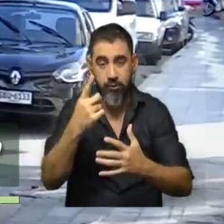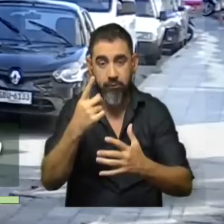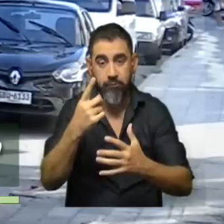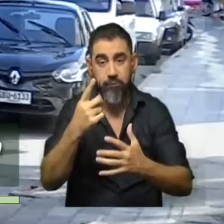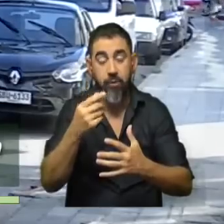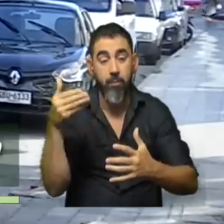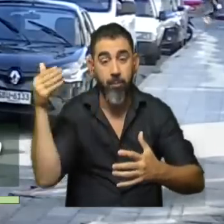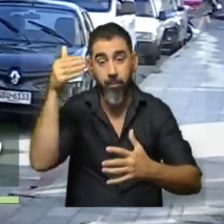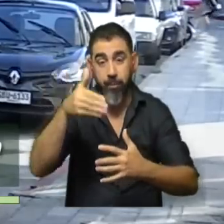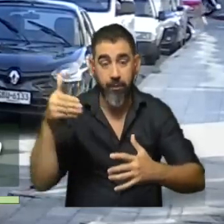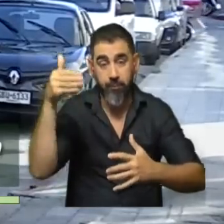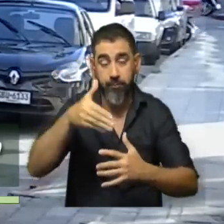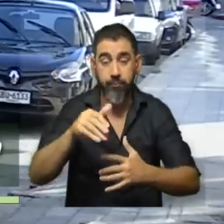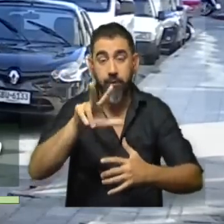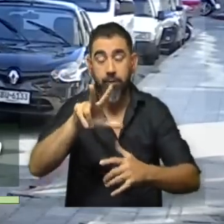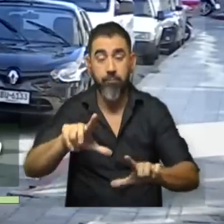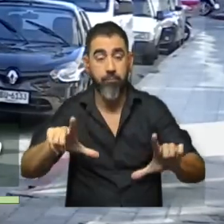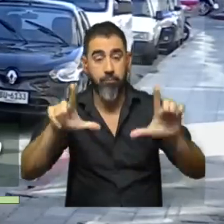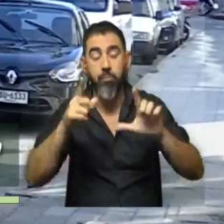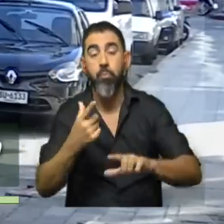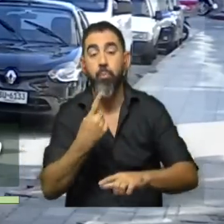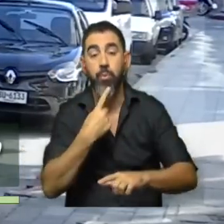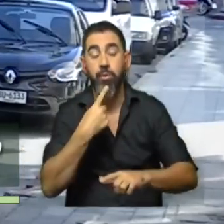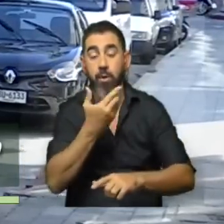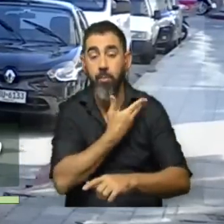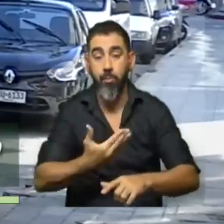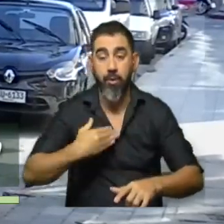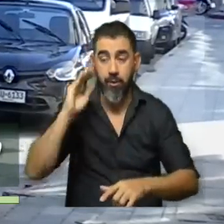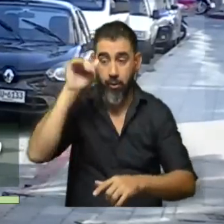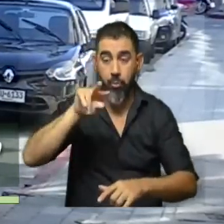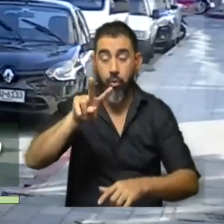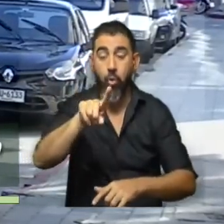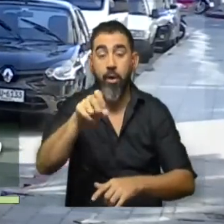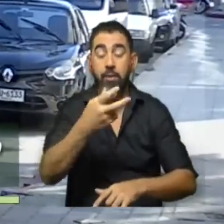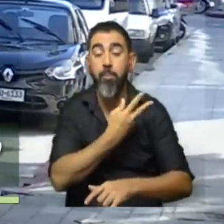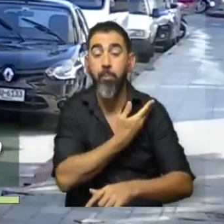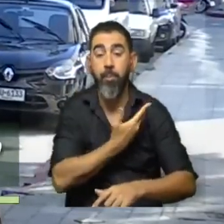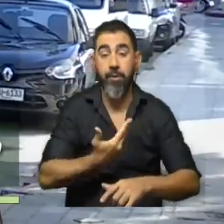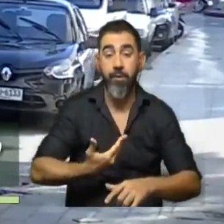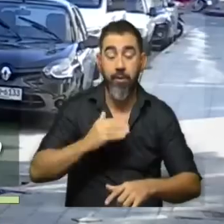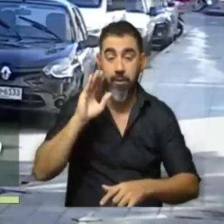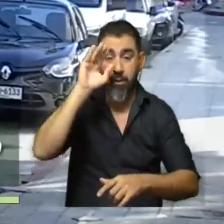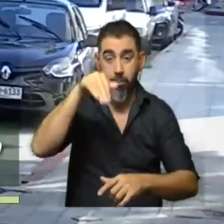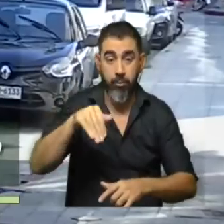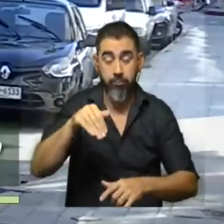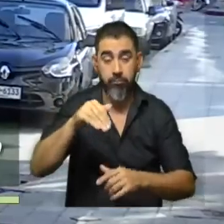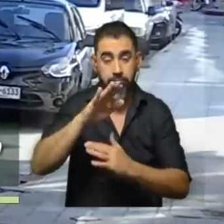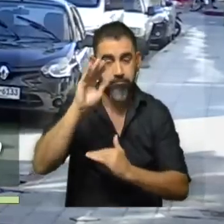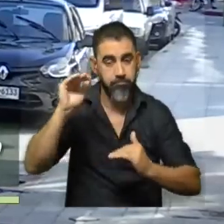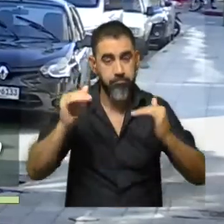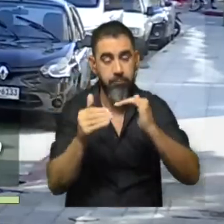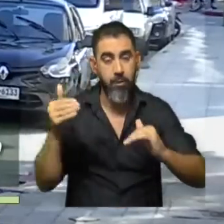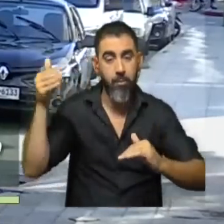La participación de tres figuras políticas, como el presidente de la República y dos expresidentes, realzan la